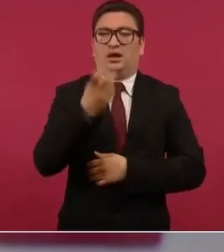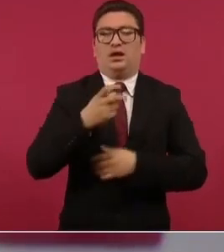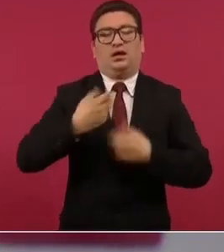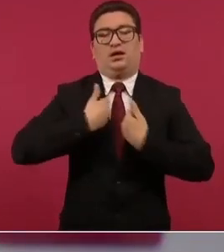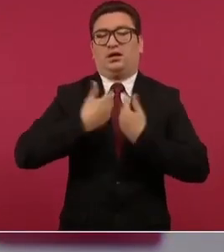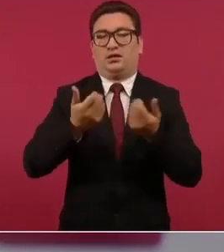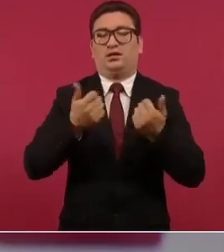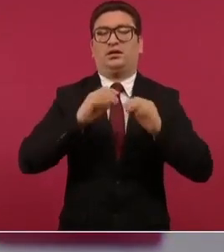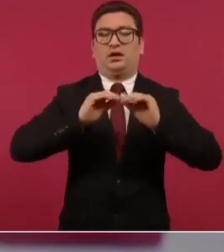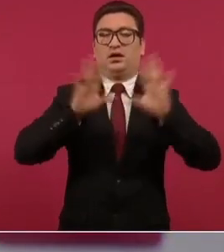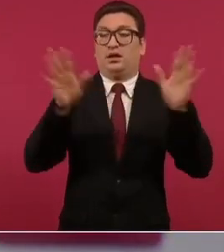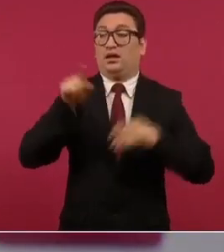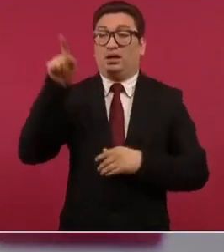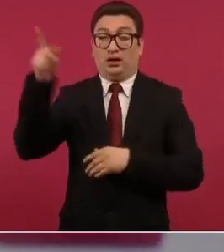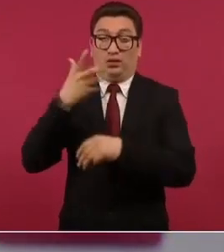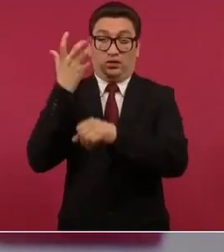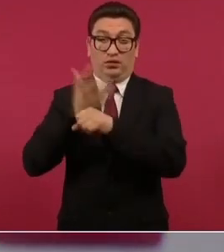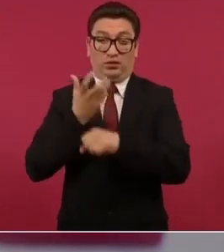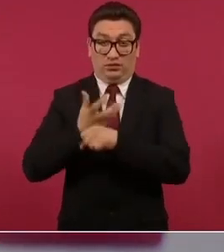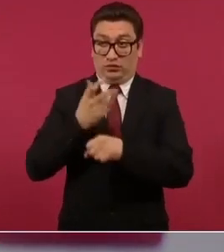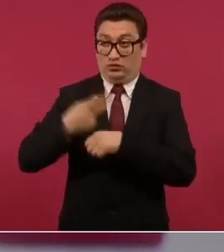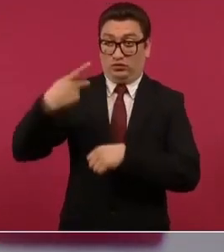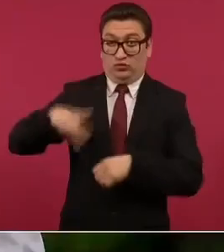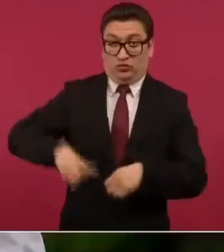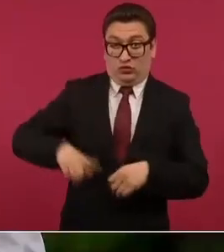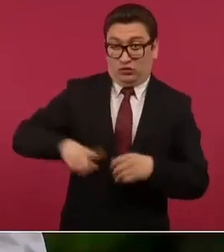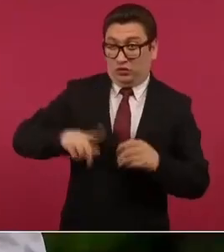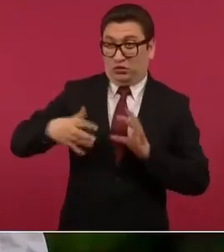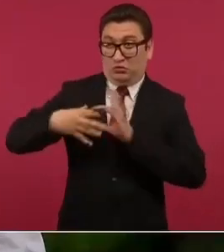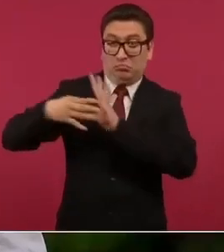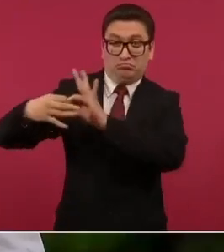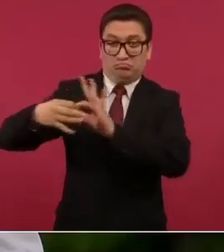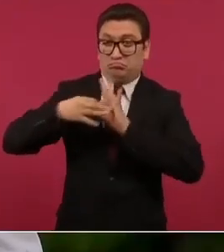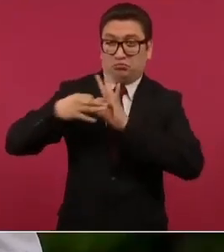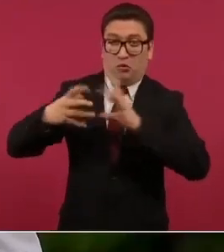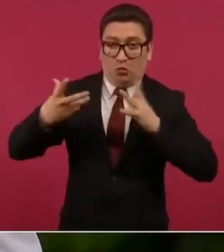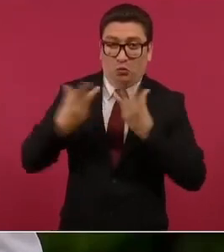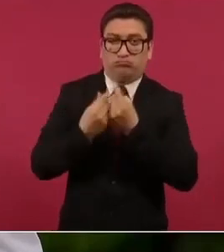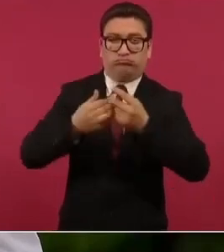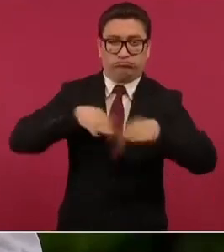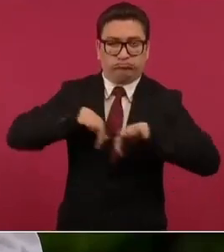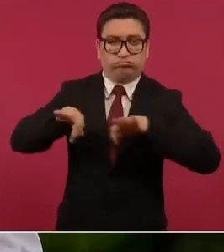con el gobierno de Estados Unidos estamos trabajando juntos